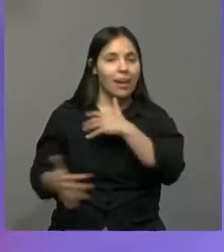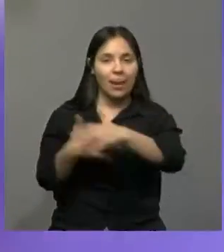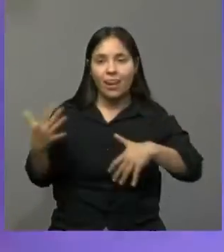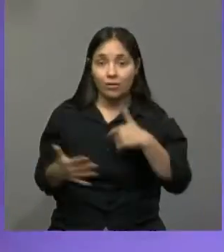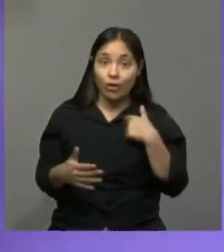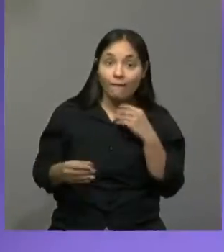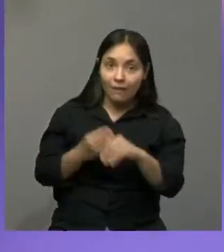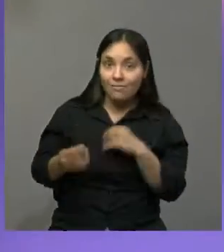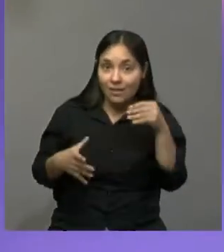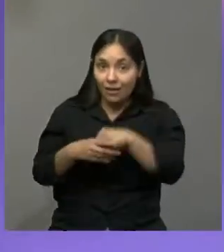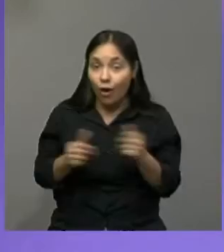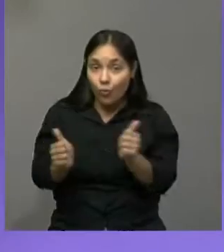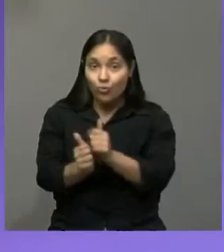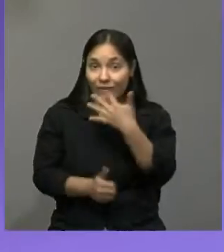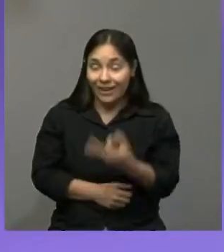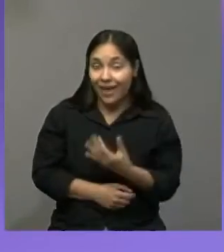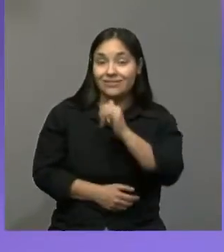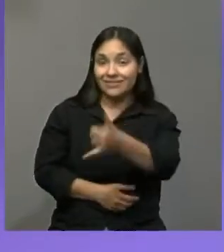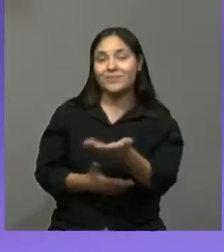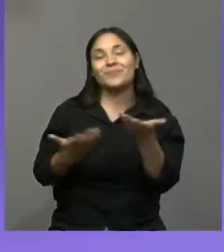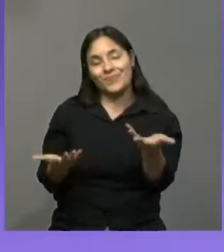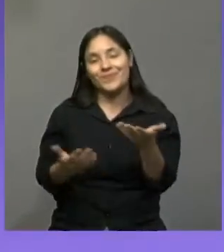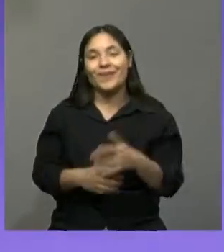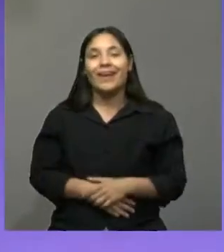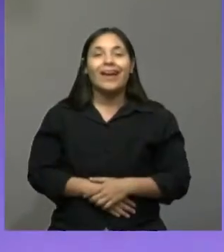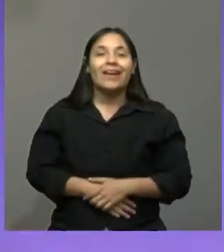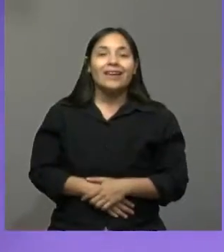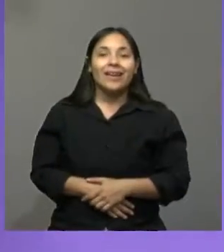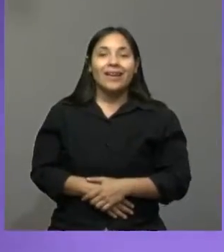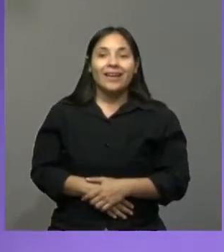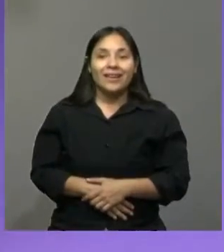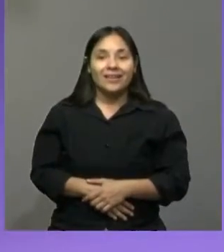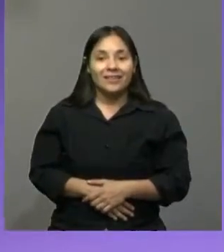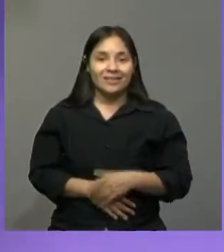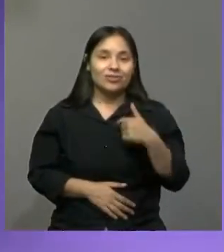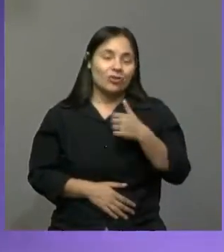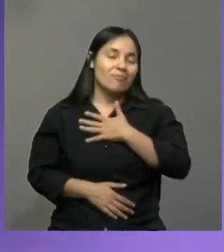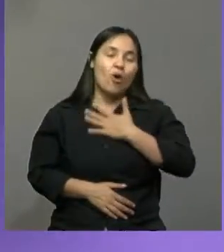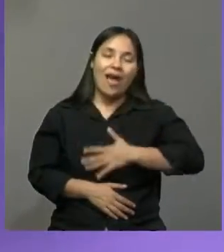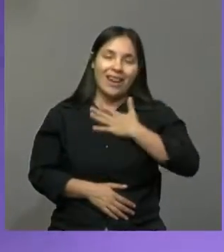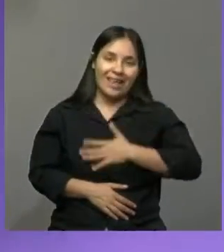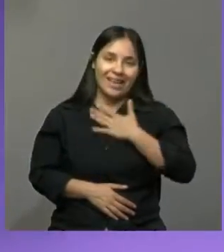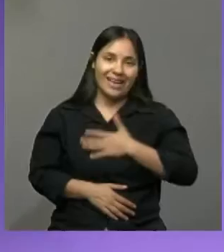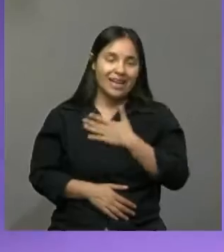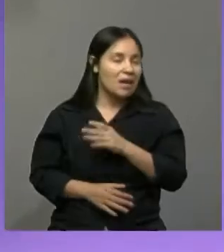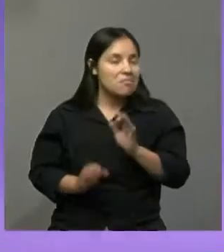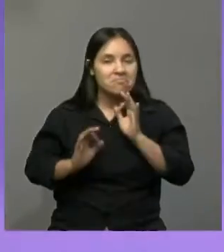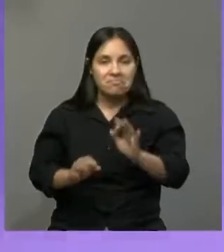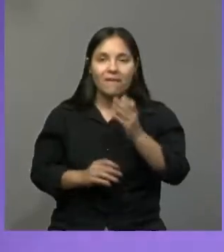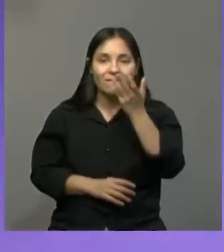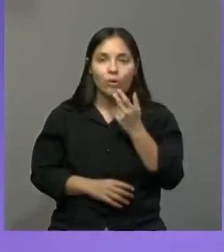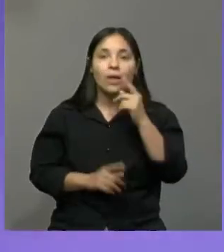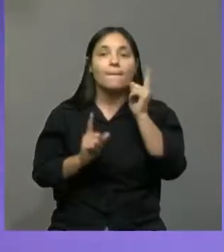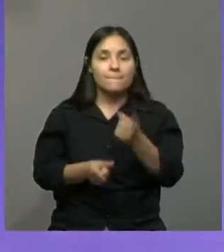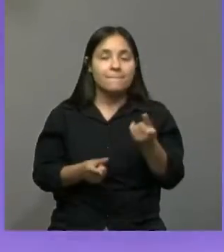familia o no? ¿Estamos juntos o no? Claro, claro. Entonces, bueno, para mí siempre es una alegría, una alegría total. Y más con esto del